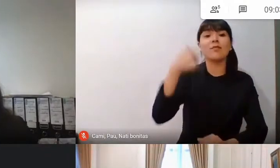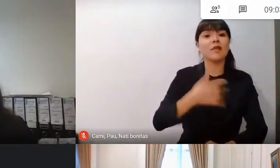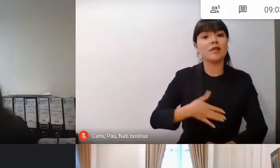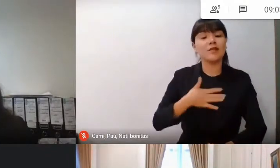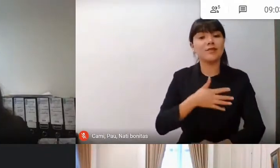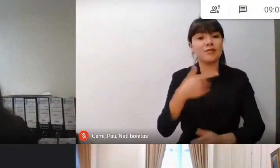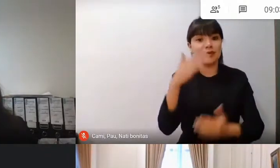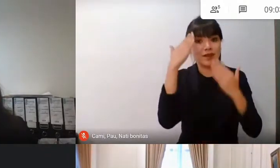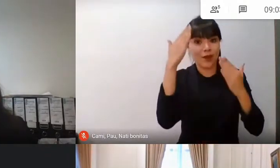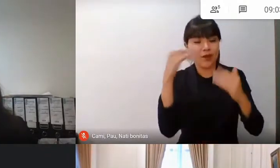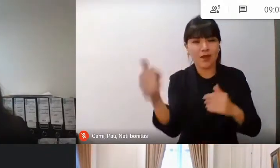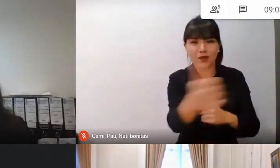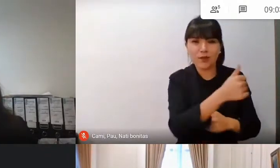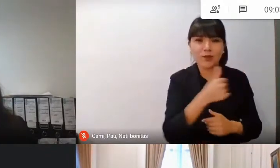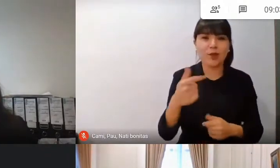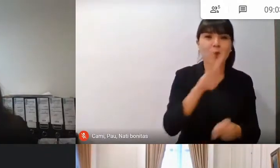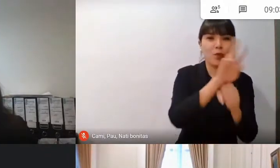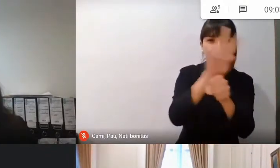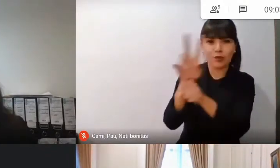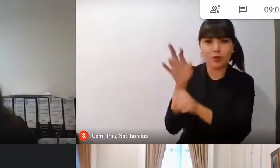profesoras, profesores,